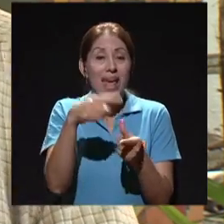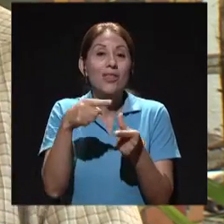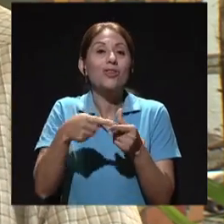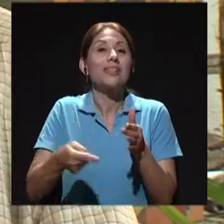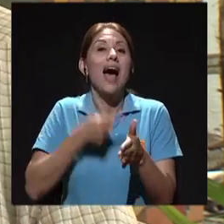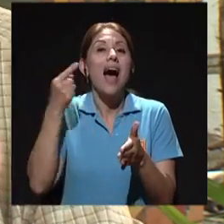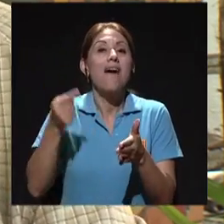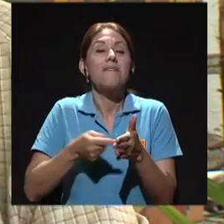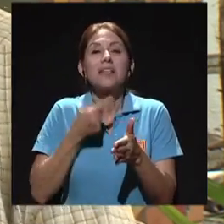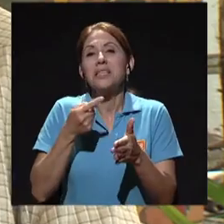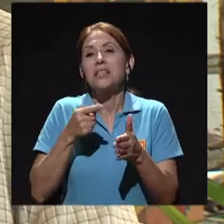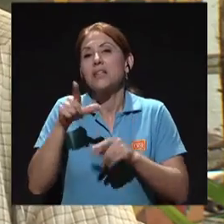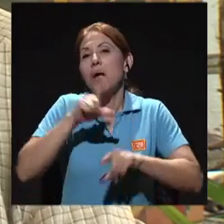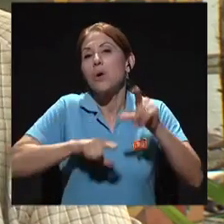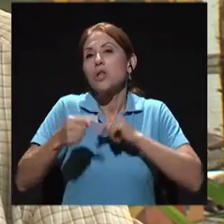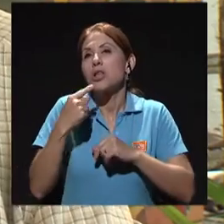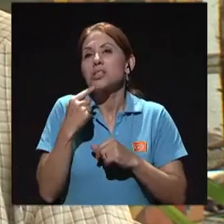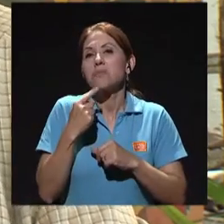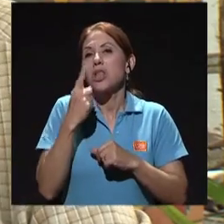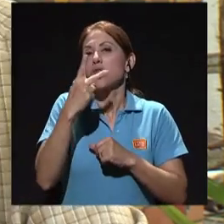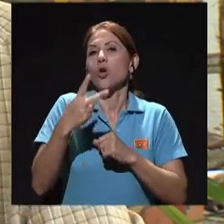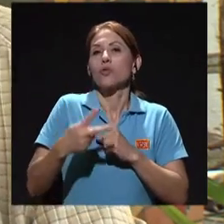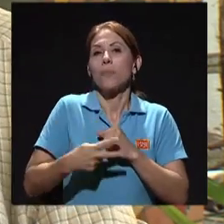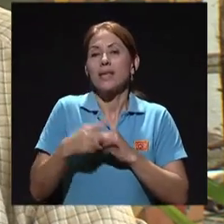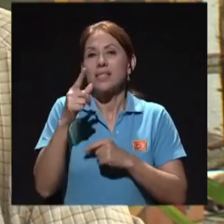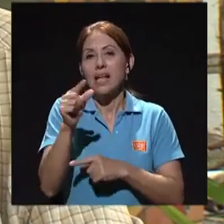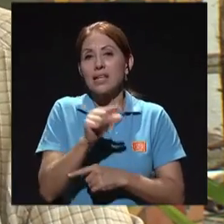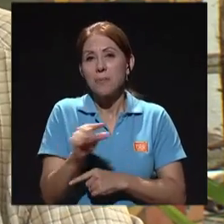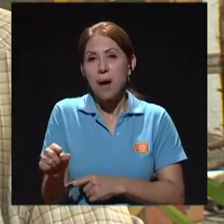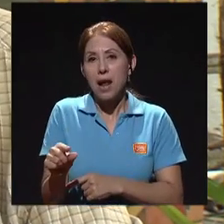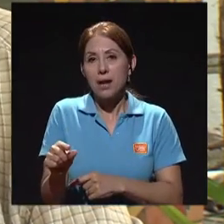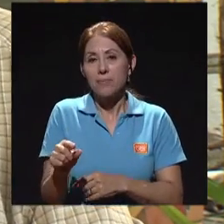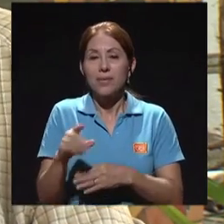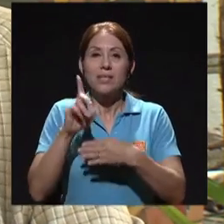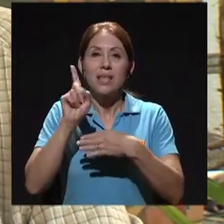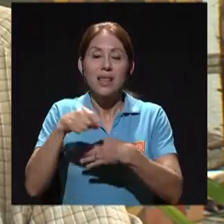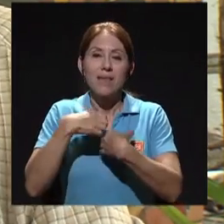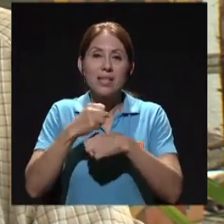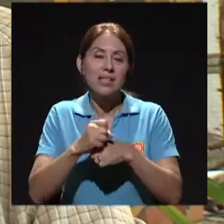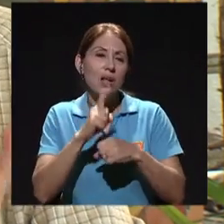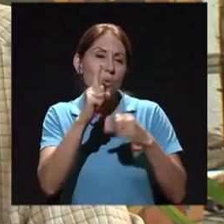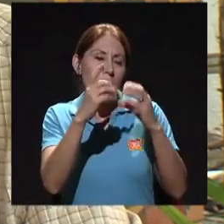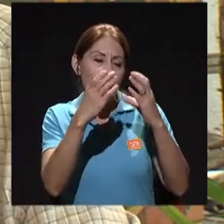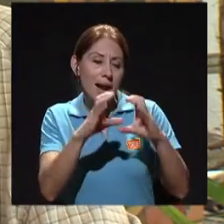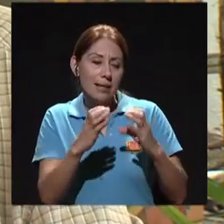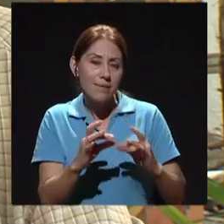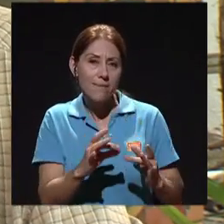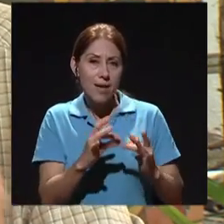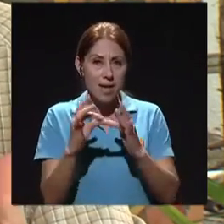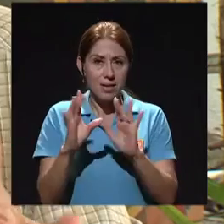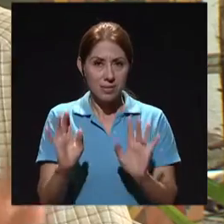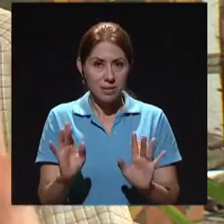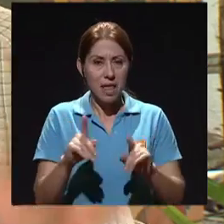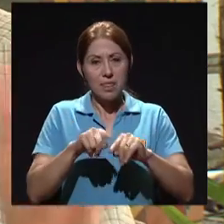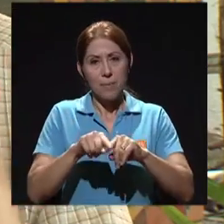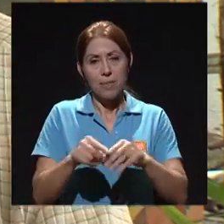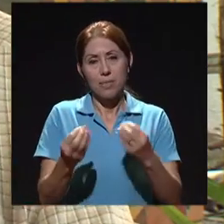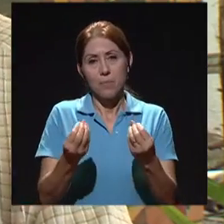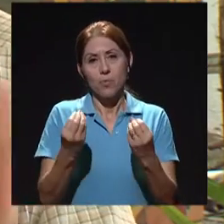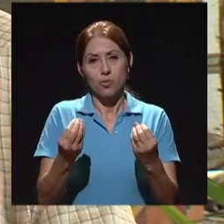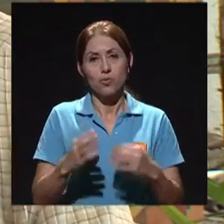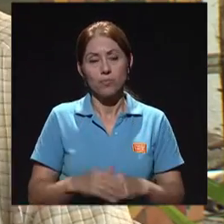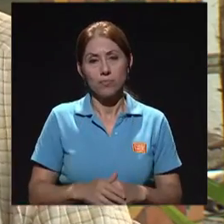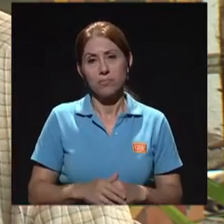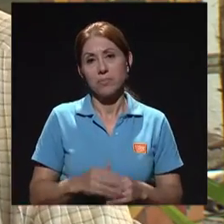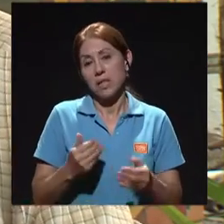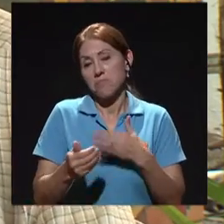por semana se monta, no sé, hierro cérico, o se monta serología para hepatitis o algo así. Depende mucho,